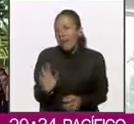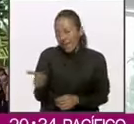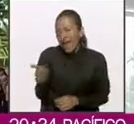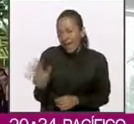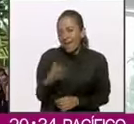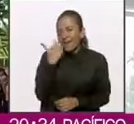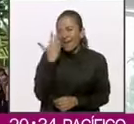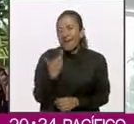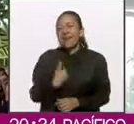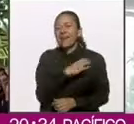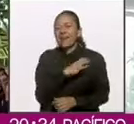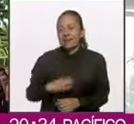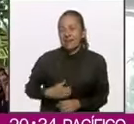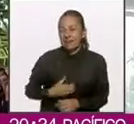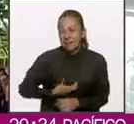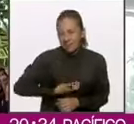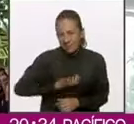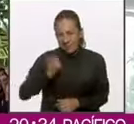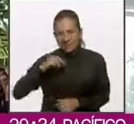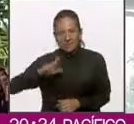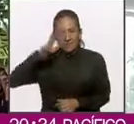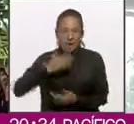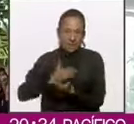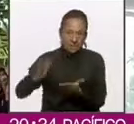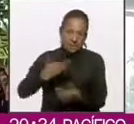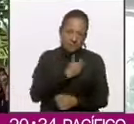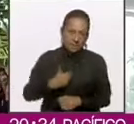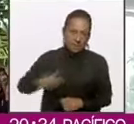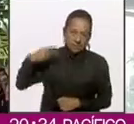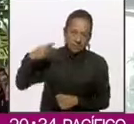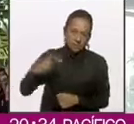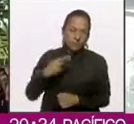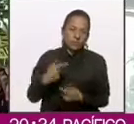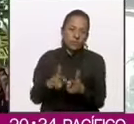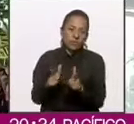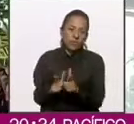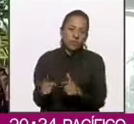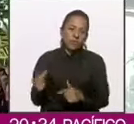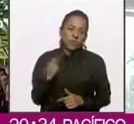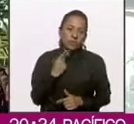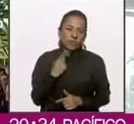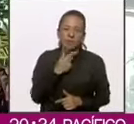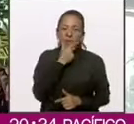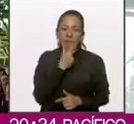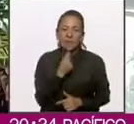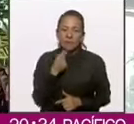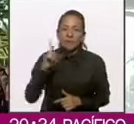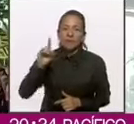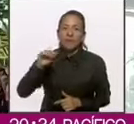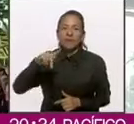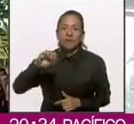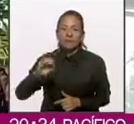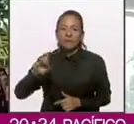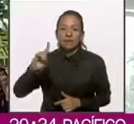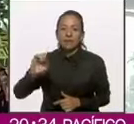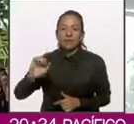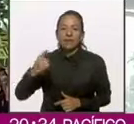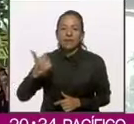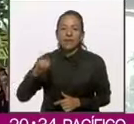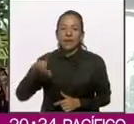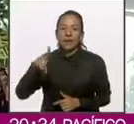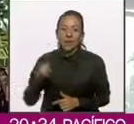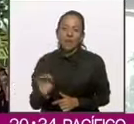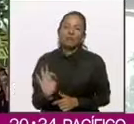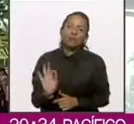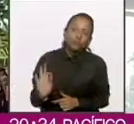Además está el presidente del partido, Dante Delgado, que por su edad sería esta su